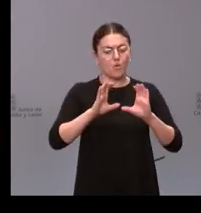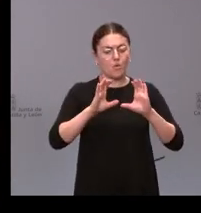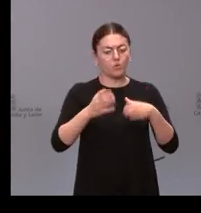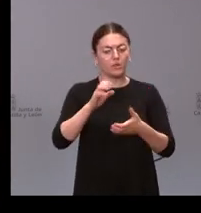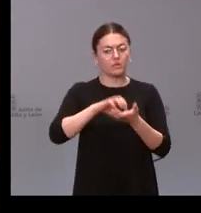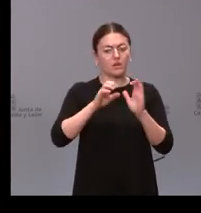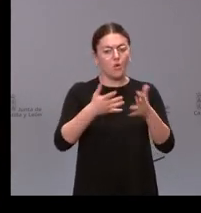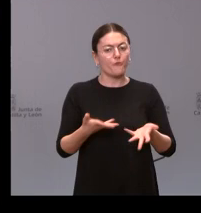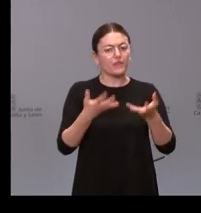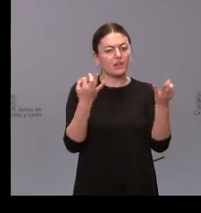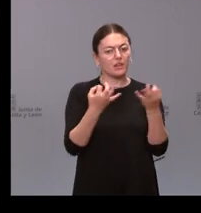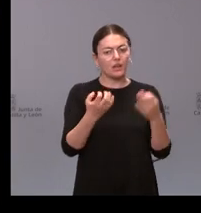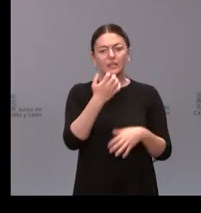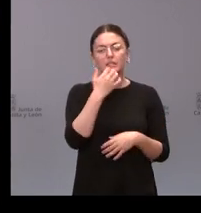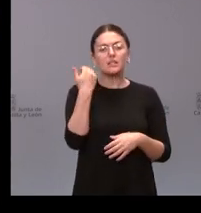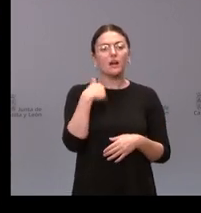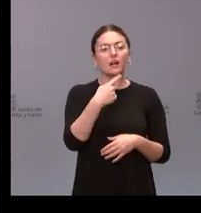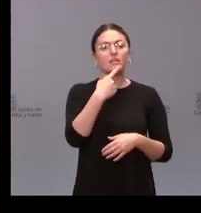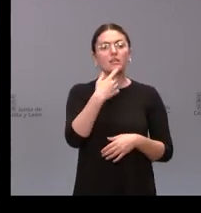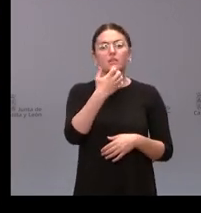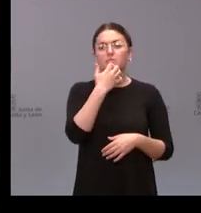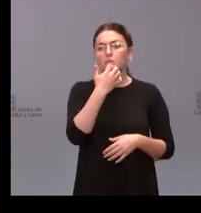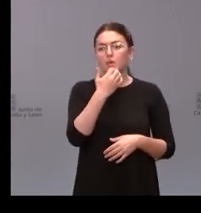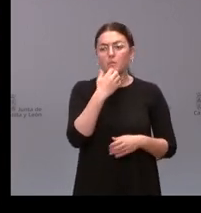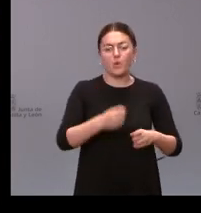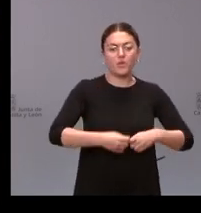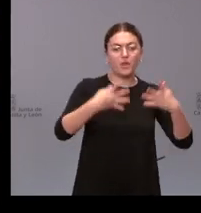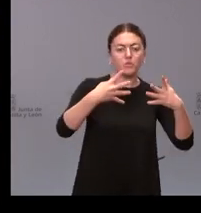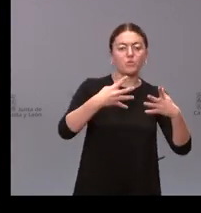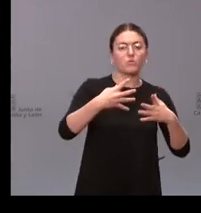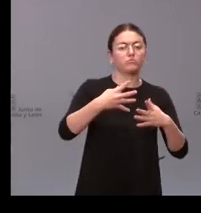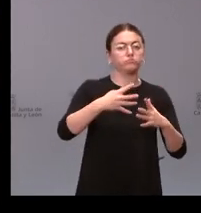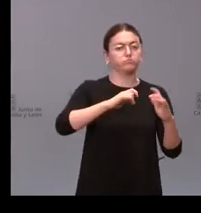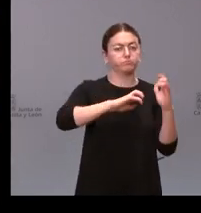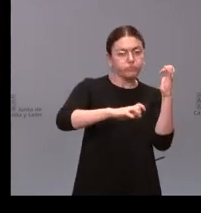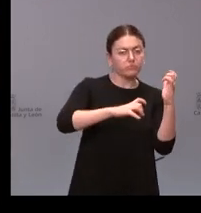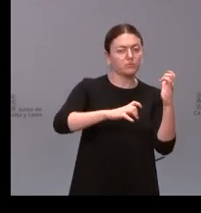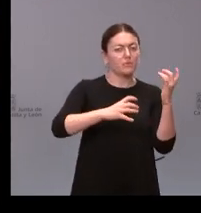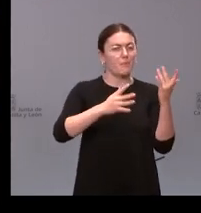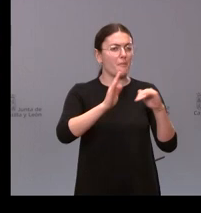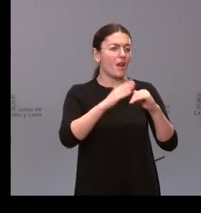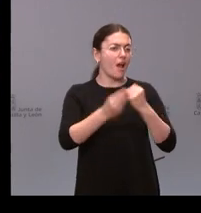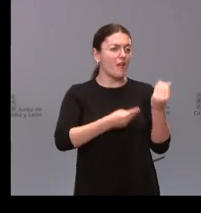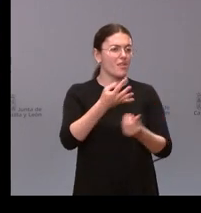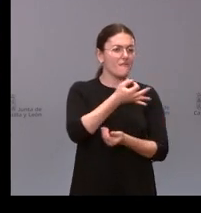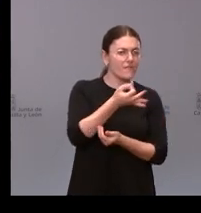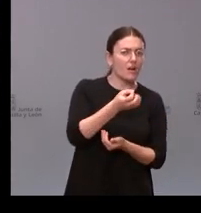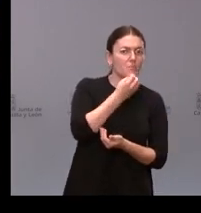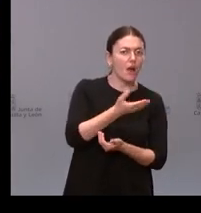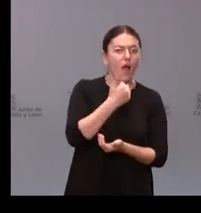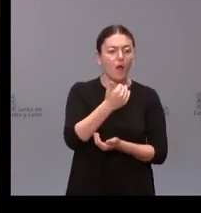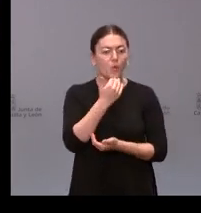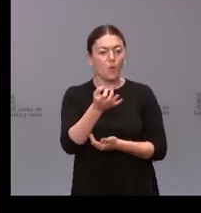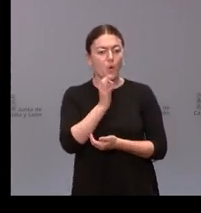ha concretado pues la presencia por ejemplo del centro de supercomputación tendría algún tipo de mayor eficacia para tomar esa decisión o